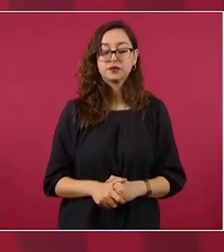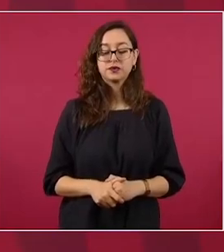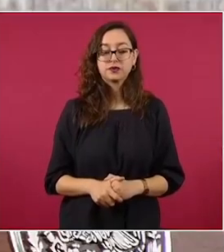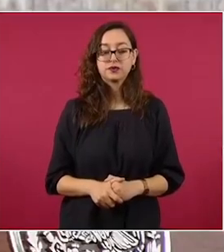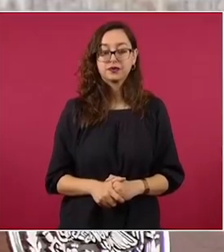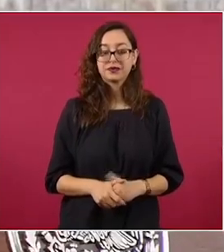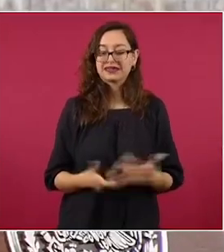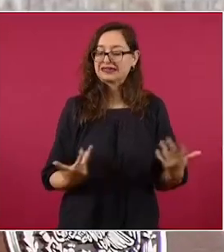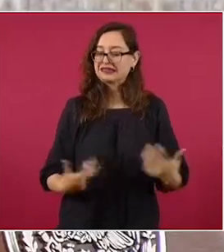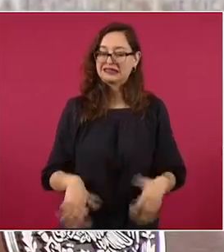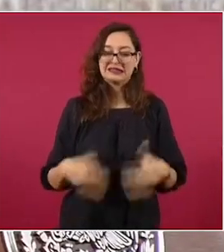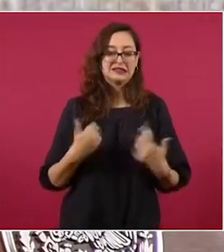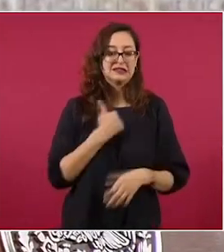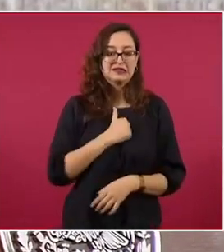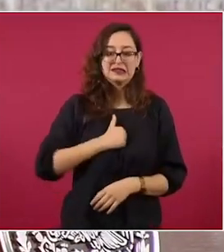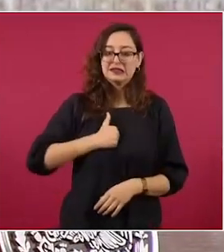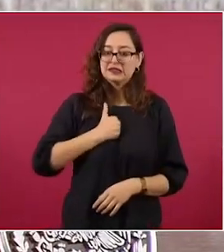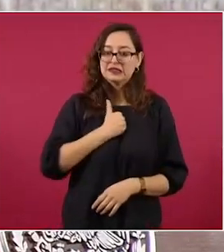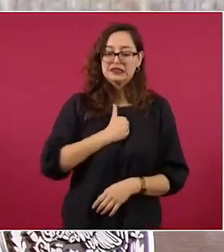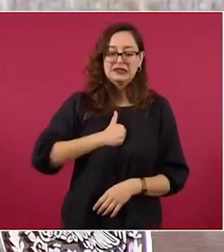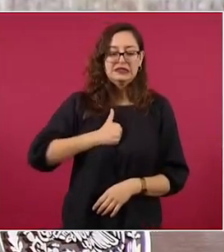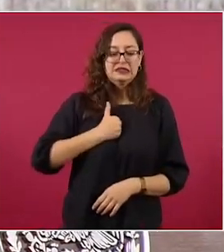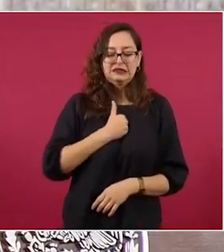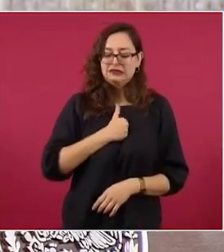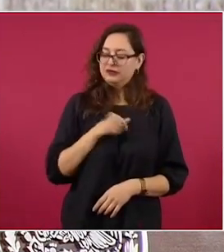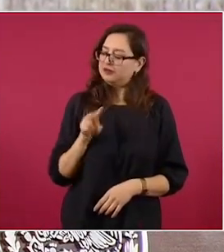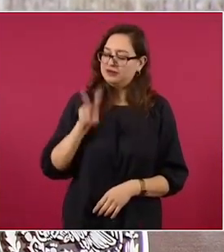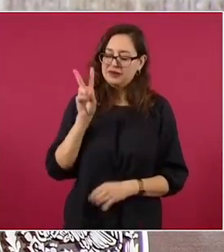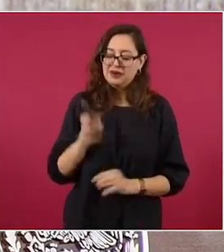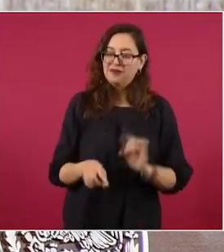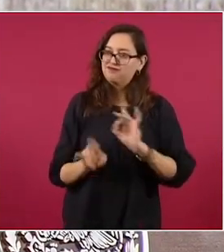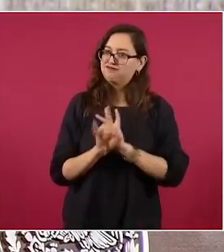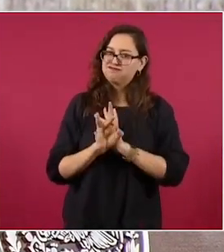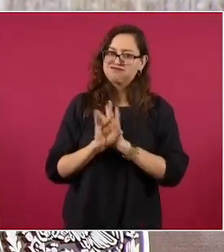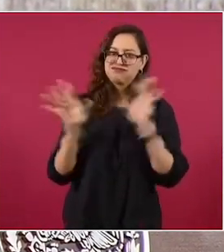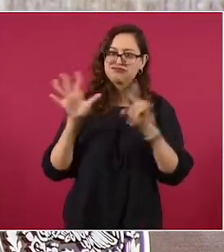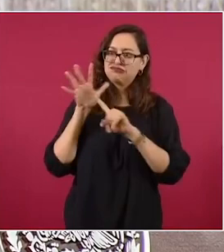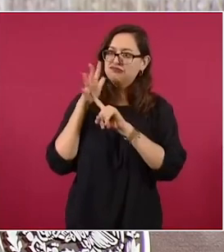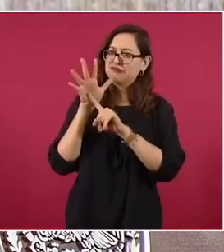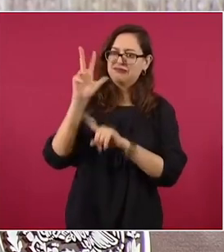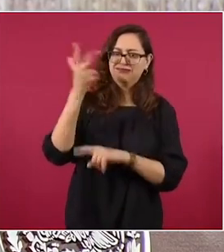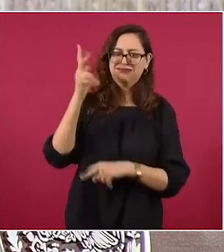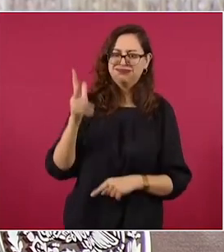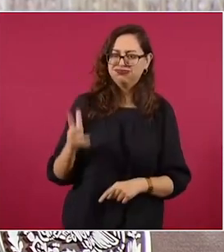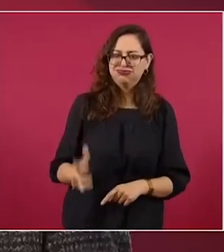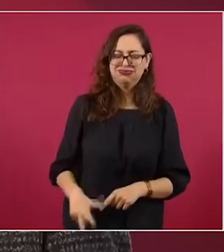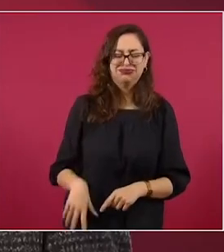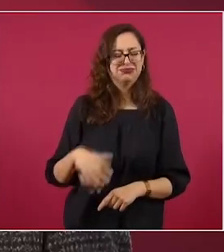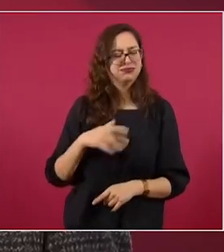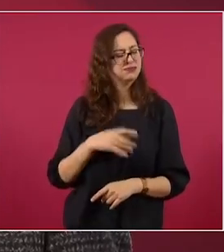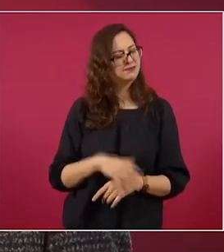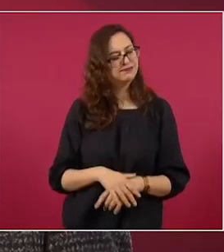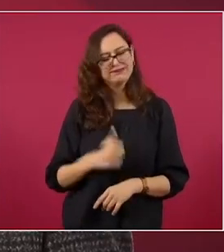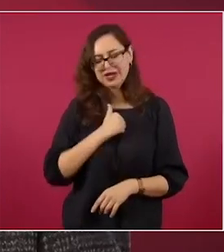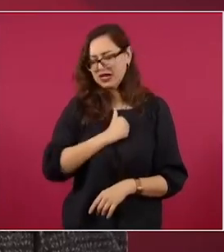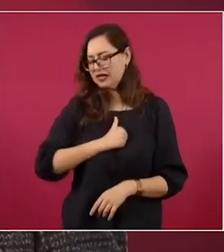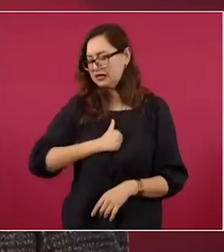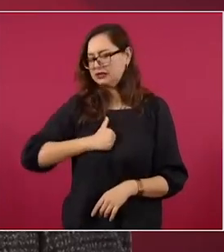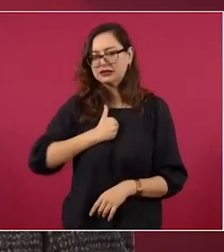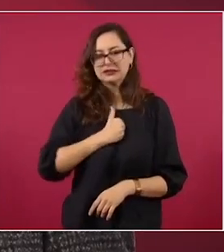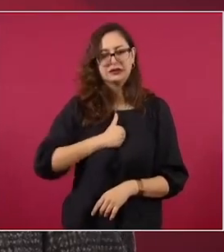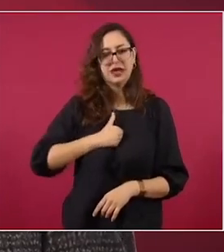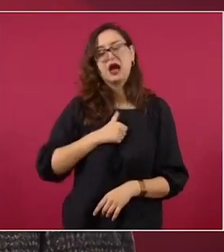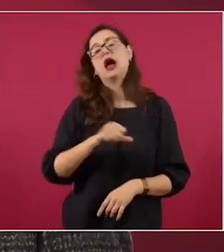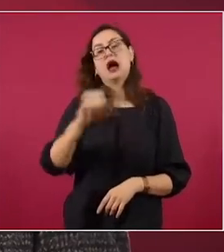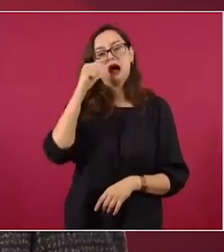Desgracia, muy lamentable, ya ayer expresé mis condolencias